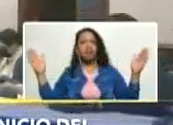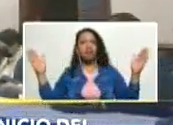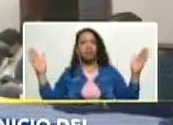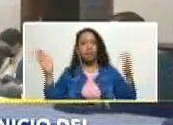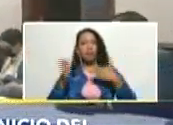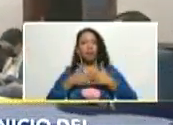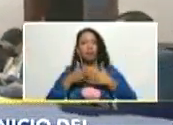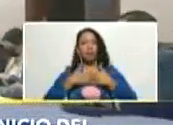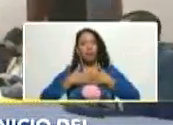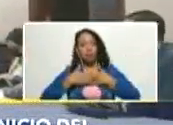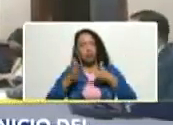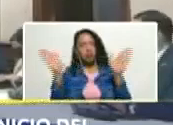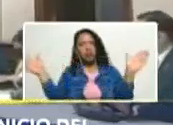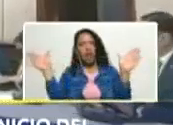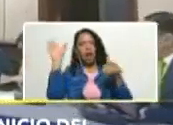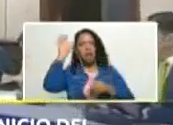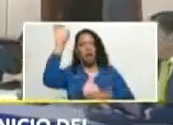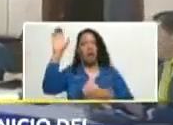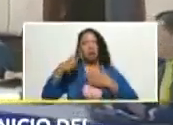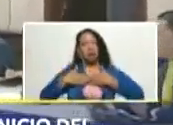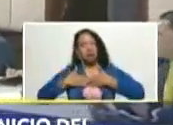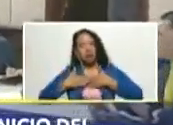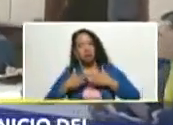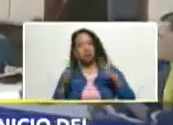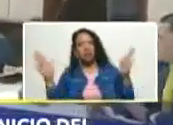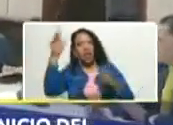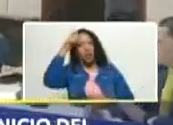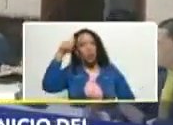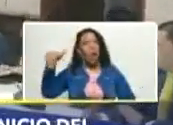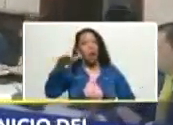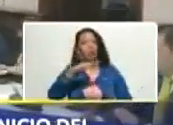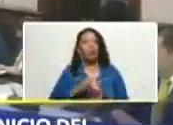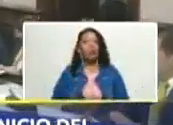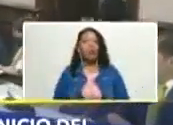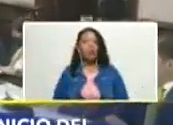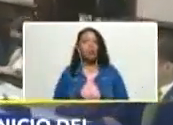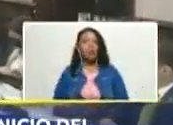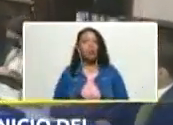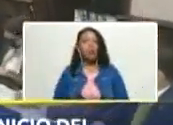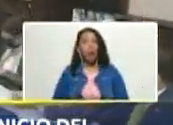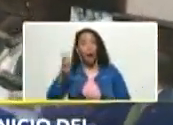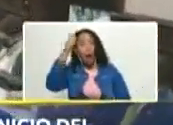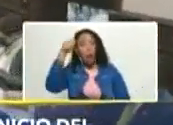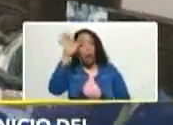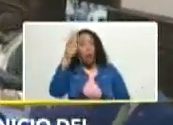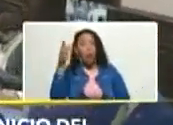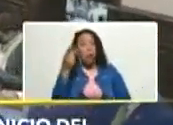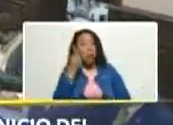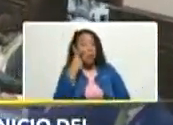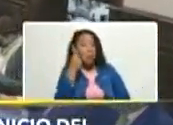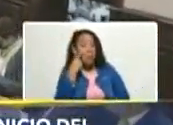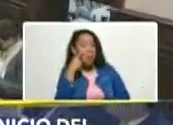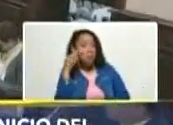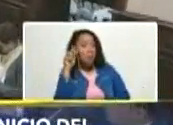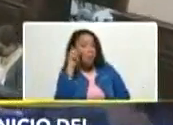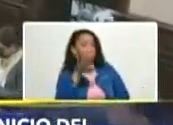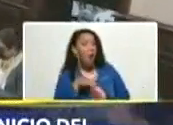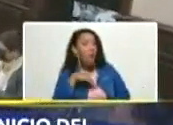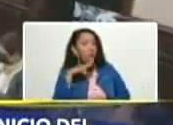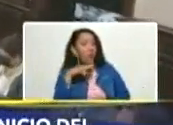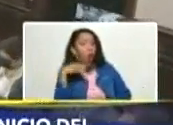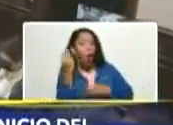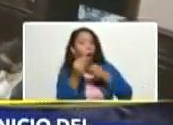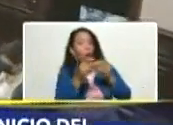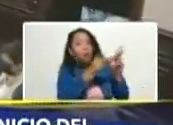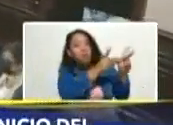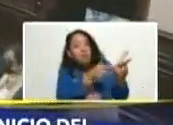abiertas a la nación de puertas abiertas al pueblo y que el pueblo conozca suficientemente el plan